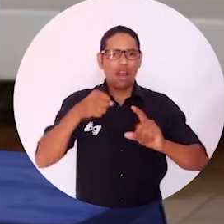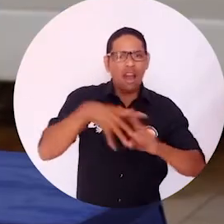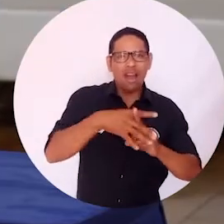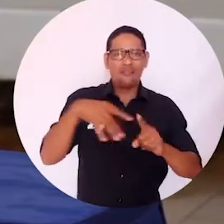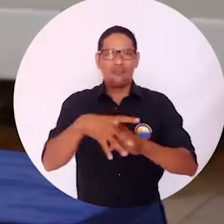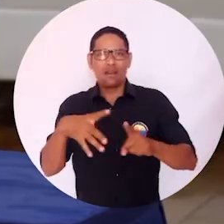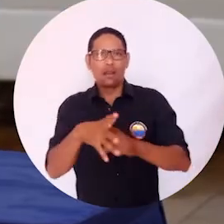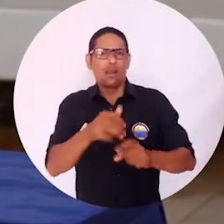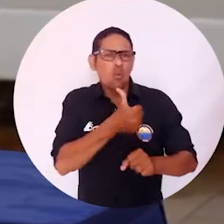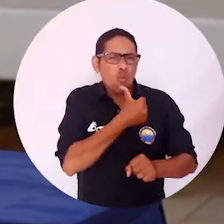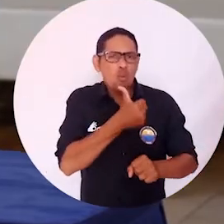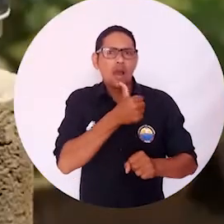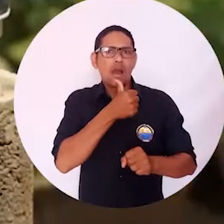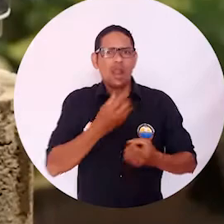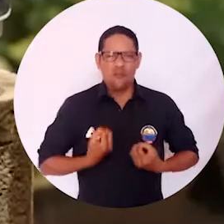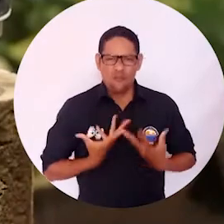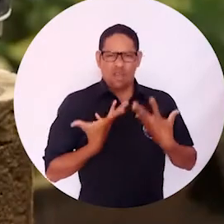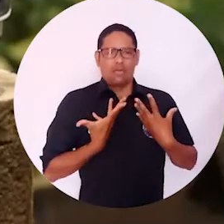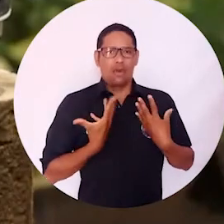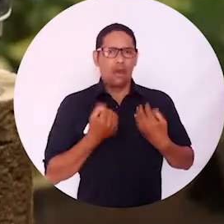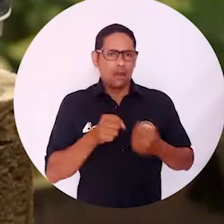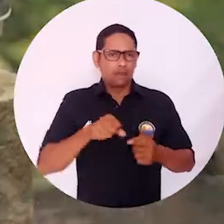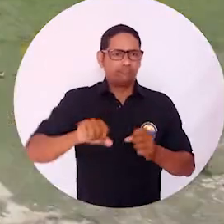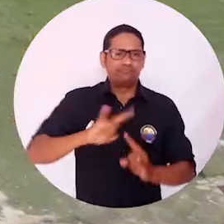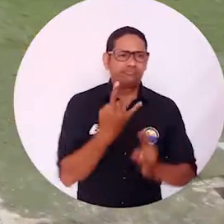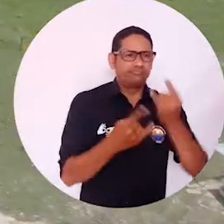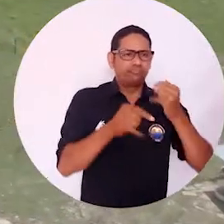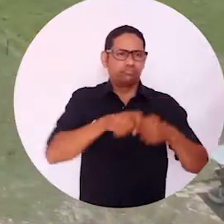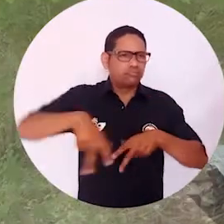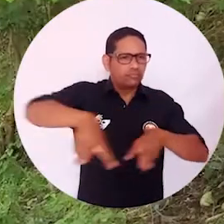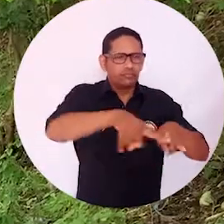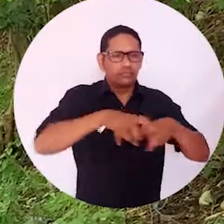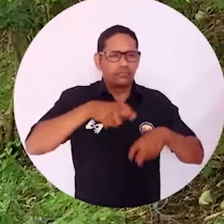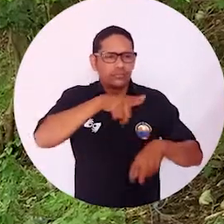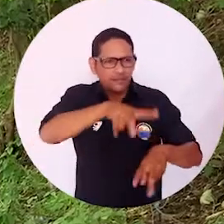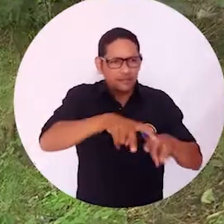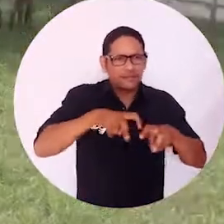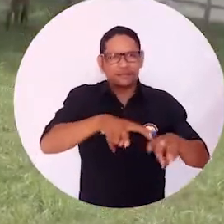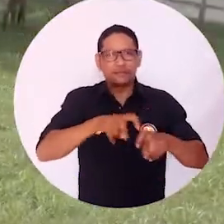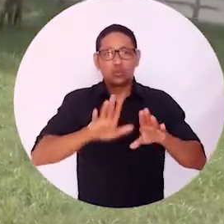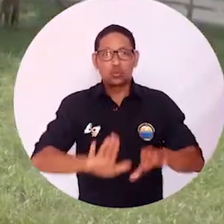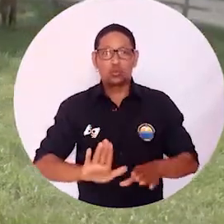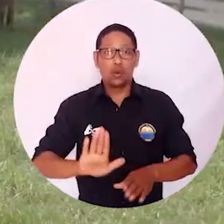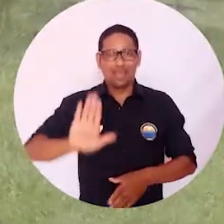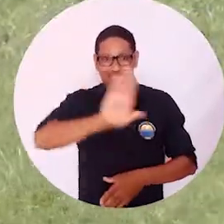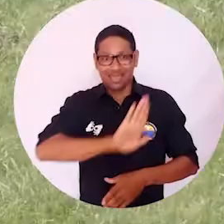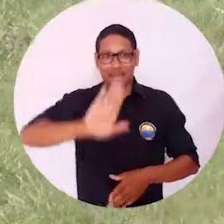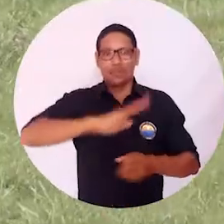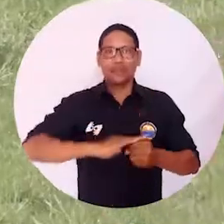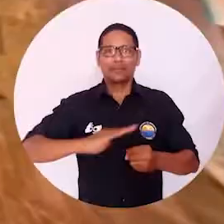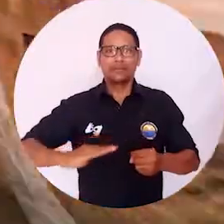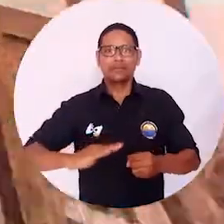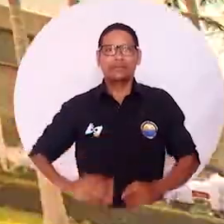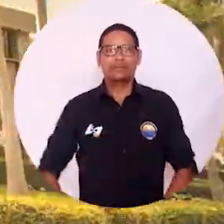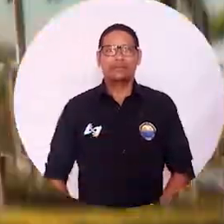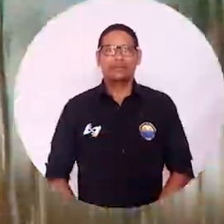efectos de la variabilidad y el cambio climático sobre el recurso hídrico, la biodiversidad y las actividades agropecuarias en el departamento.